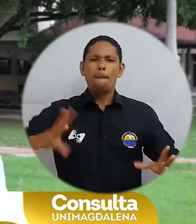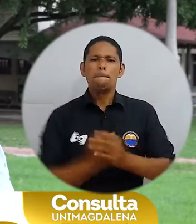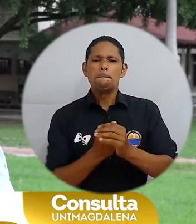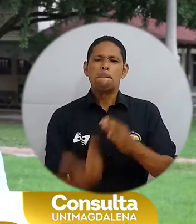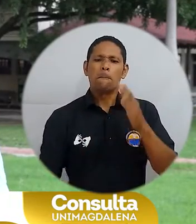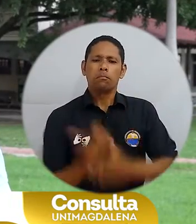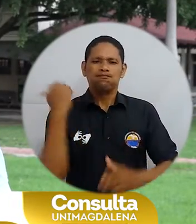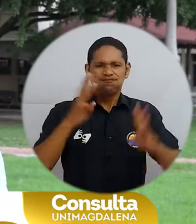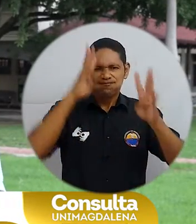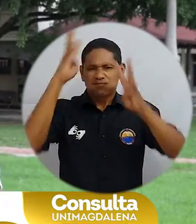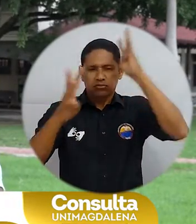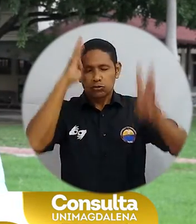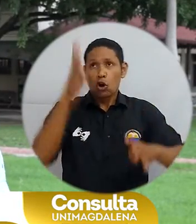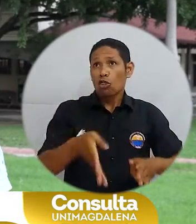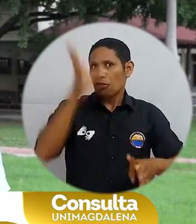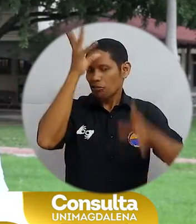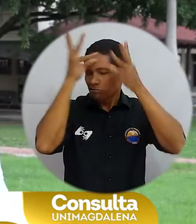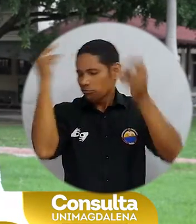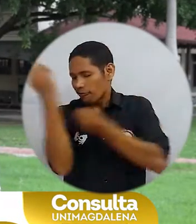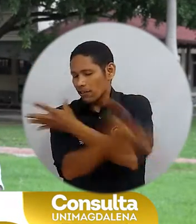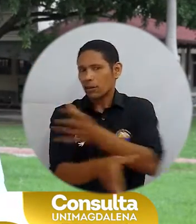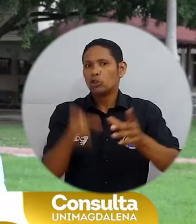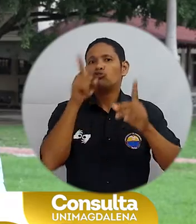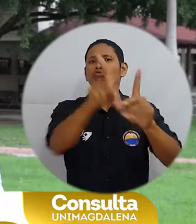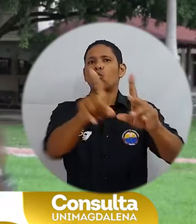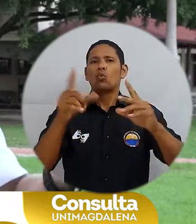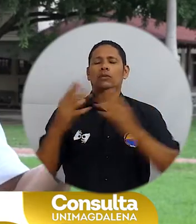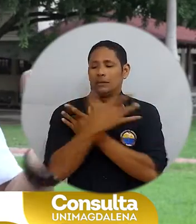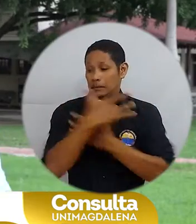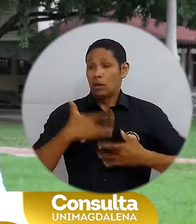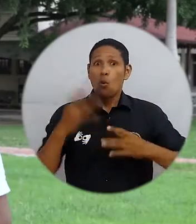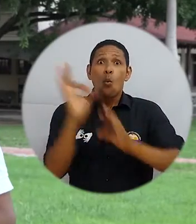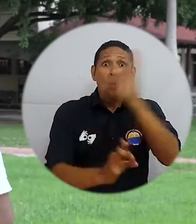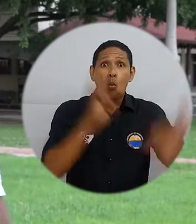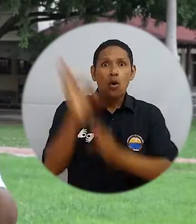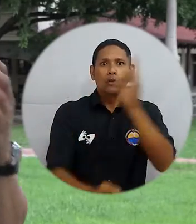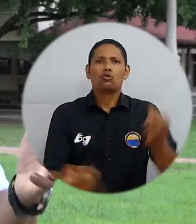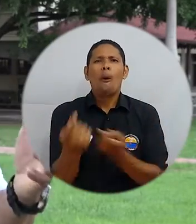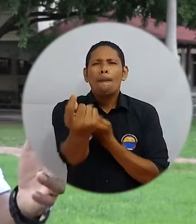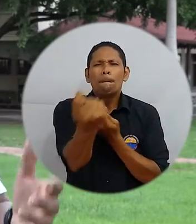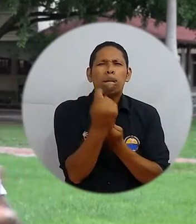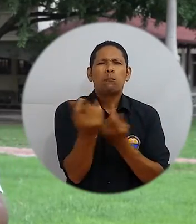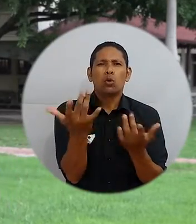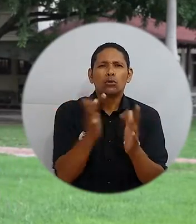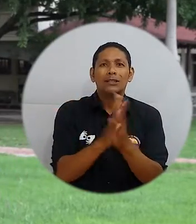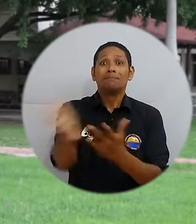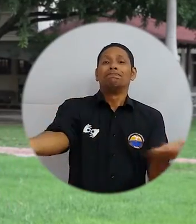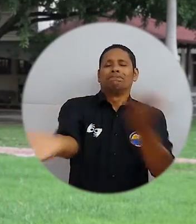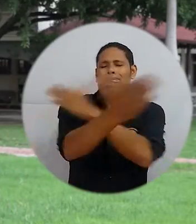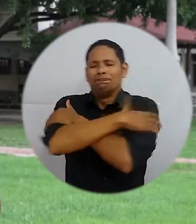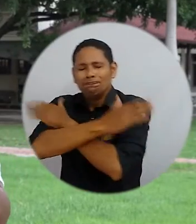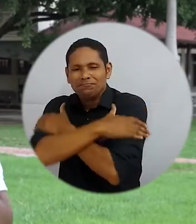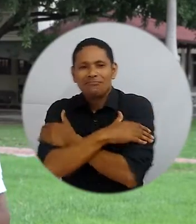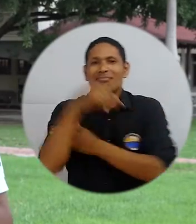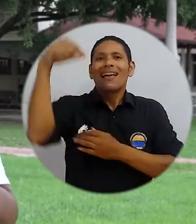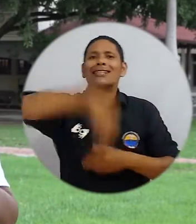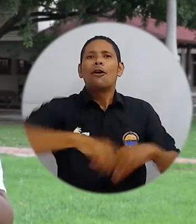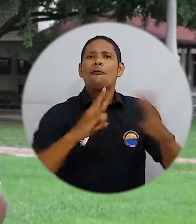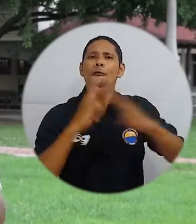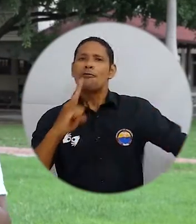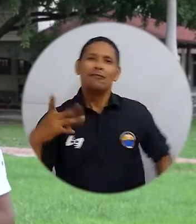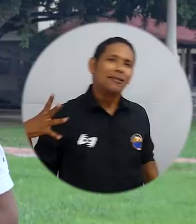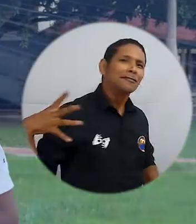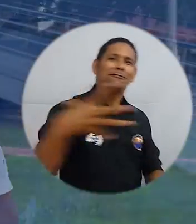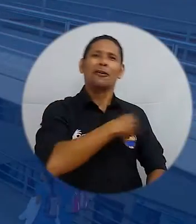aún más incluyente e innovadora. Que Dios los bendiga, cuide su salud y de la de su familia y espero verlos pronto para darles un gran abrazo y celebrar la vida en esta nuestra